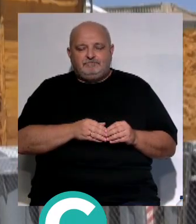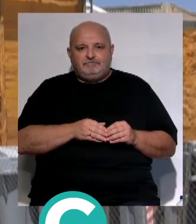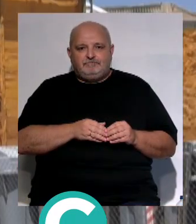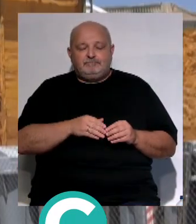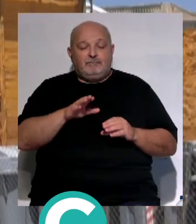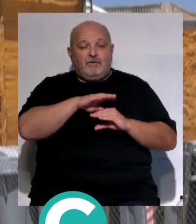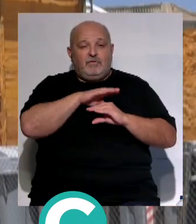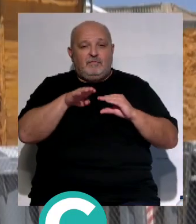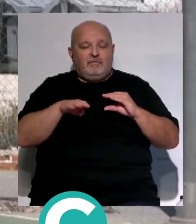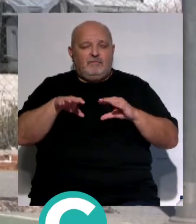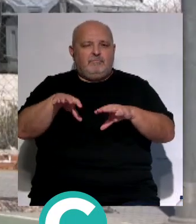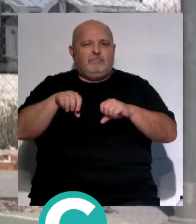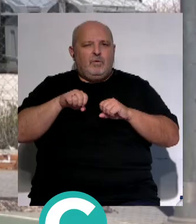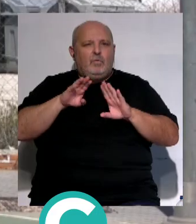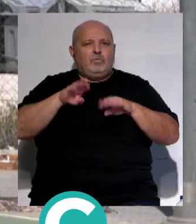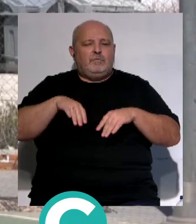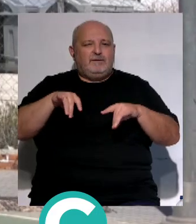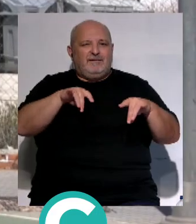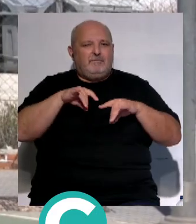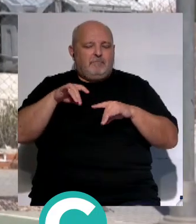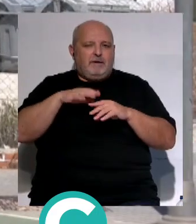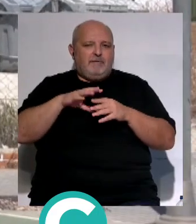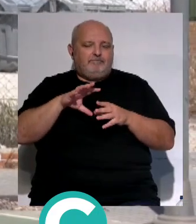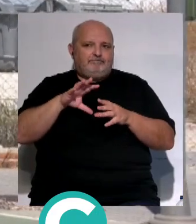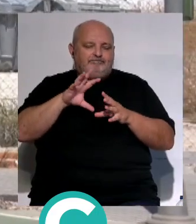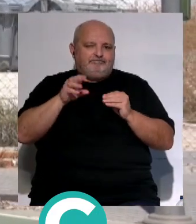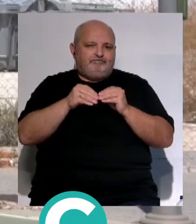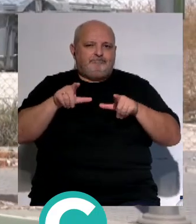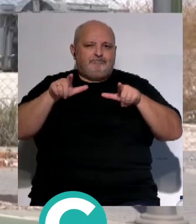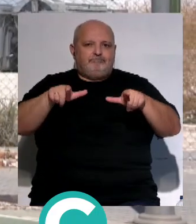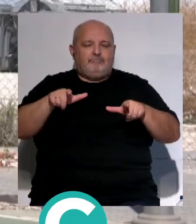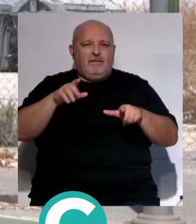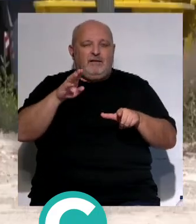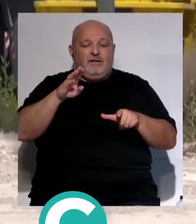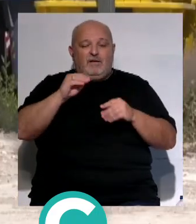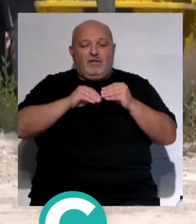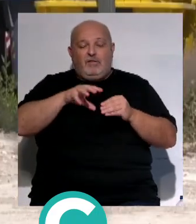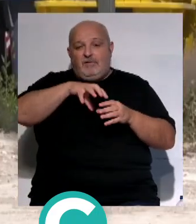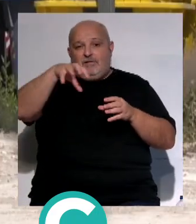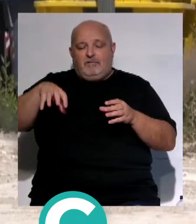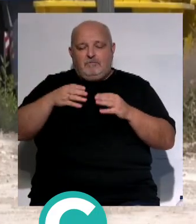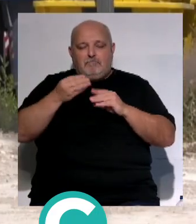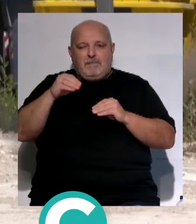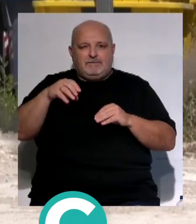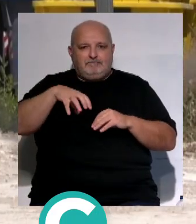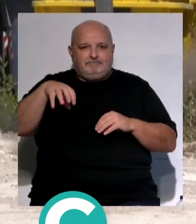Zona Franca adquiere los últimos terrenos para completar la unidad de pastoriza en el recinto exterior.